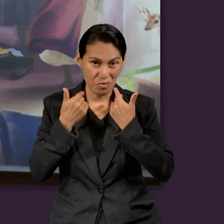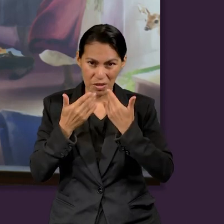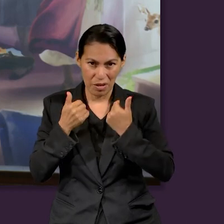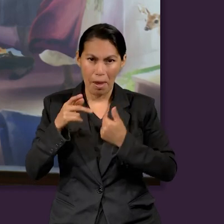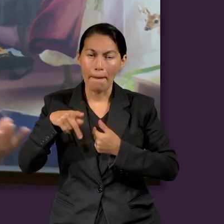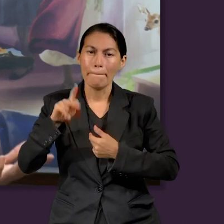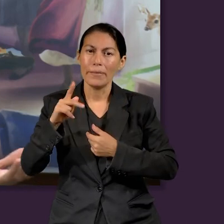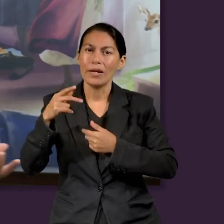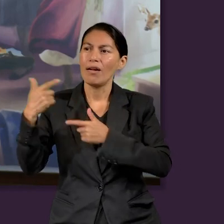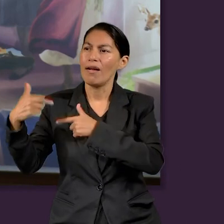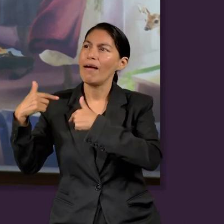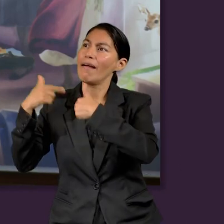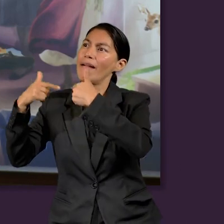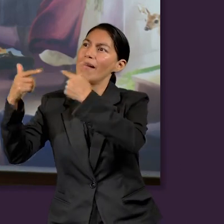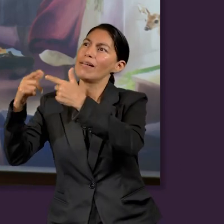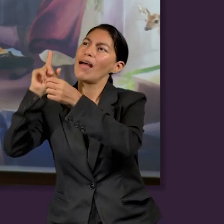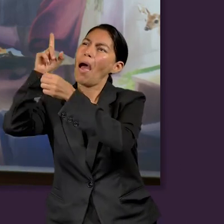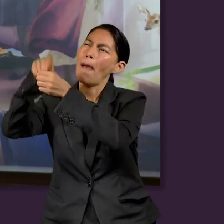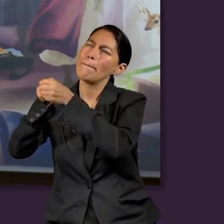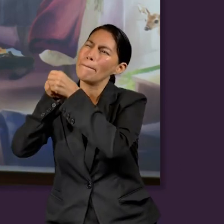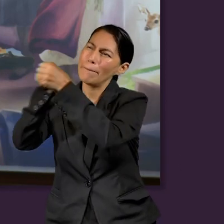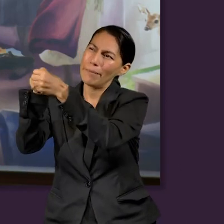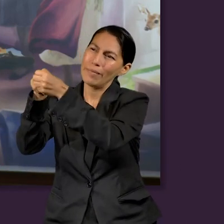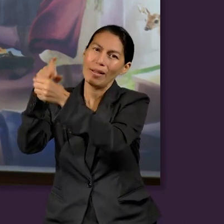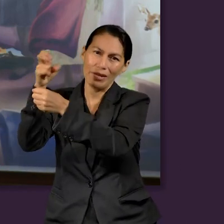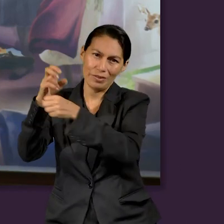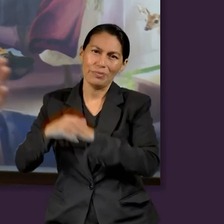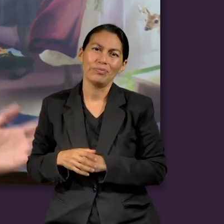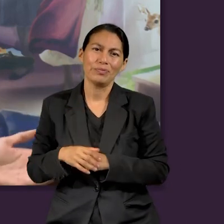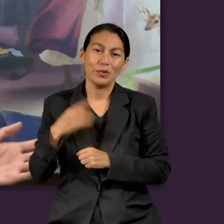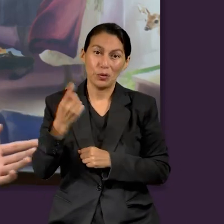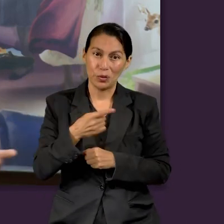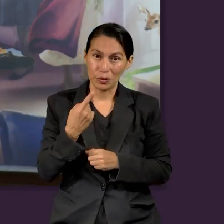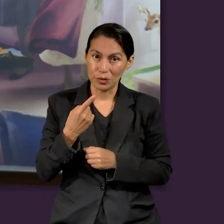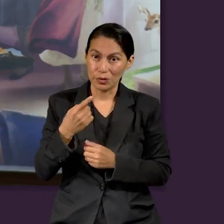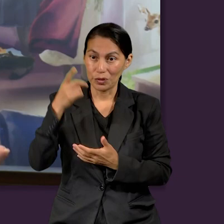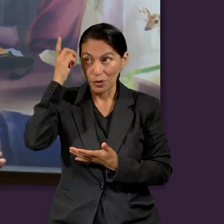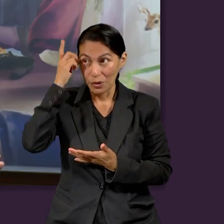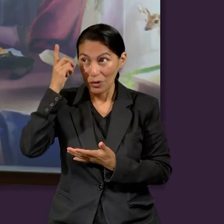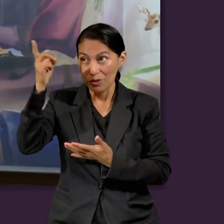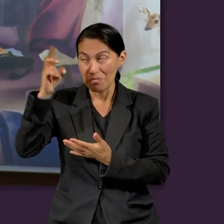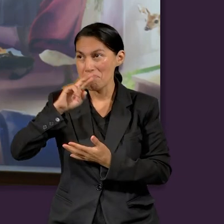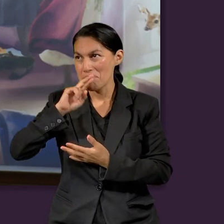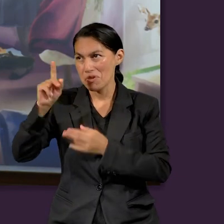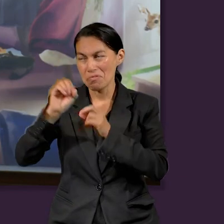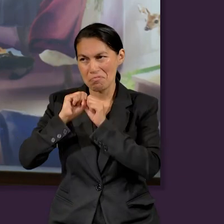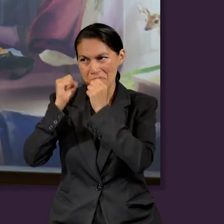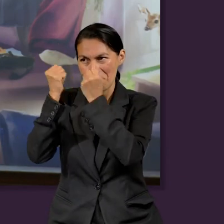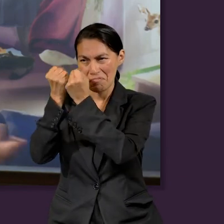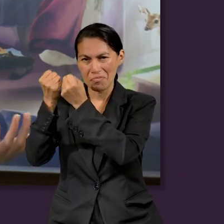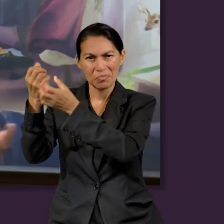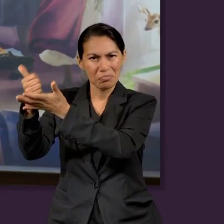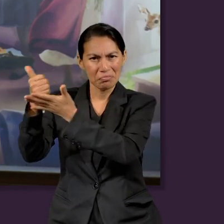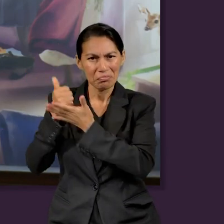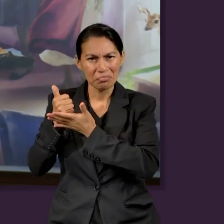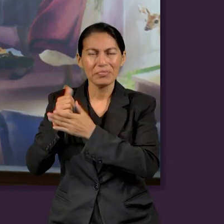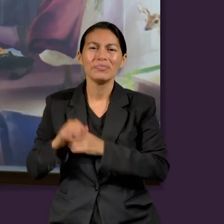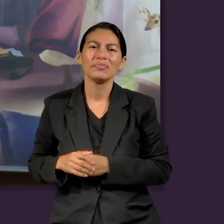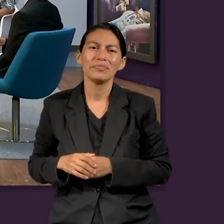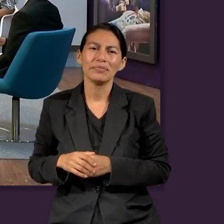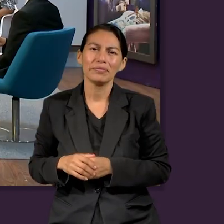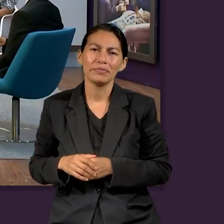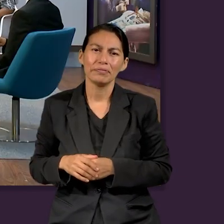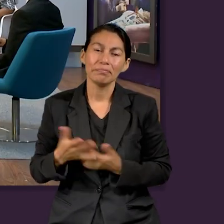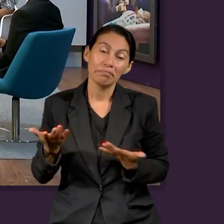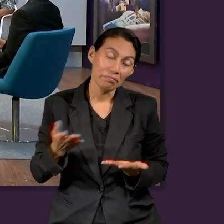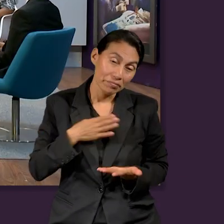herencias de riquezas, pero te dejamos una herencia de una total dependencia de Dios. Entonces, hacer de Dios nuestro mejor socio. Así